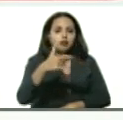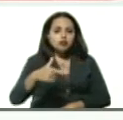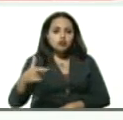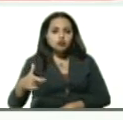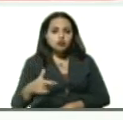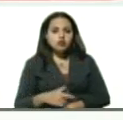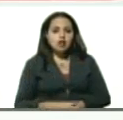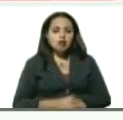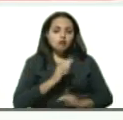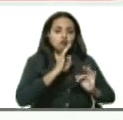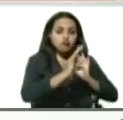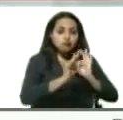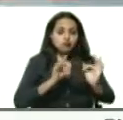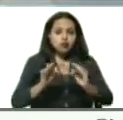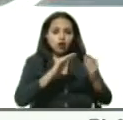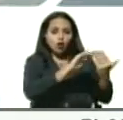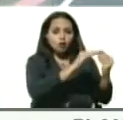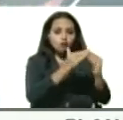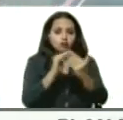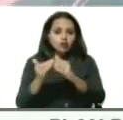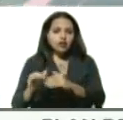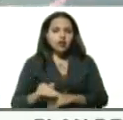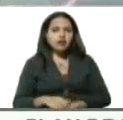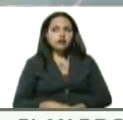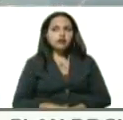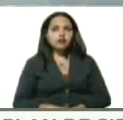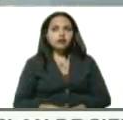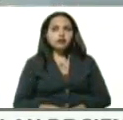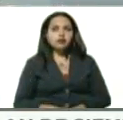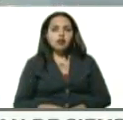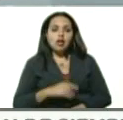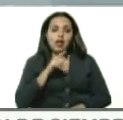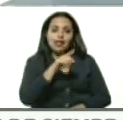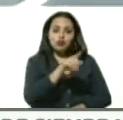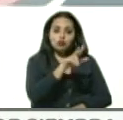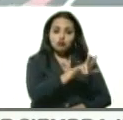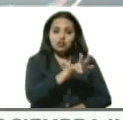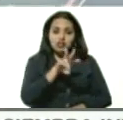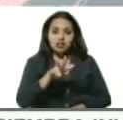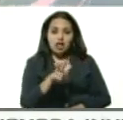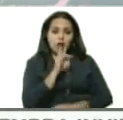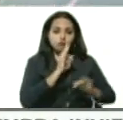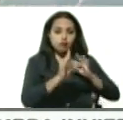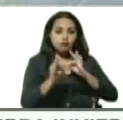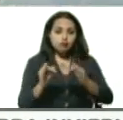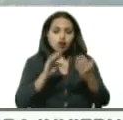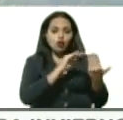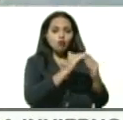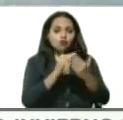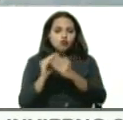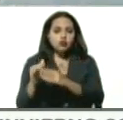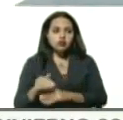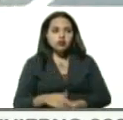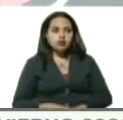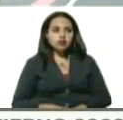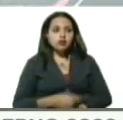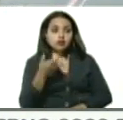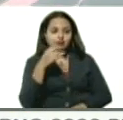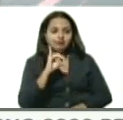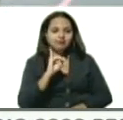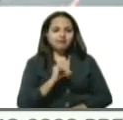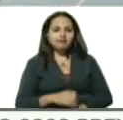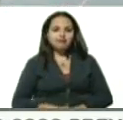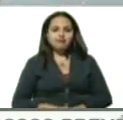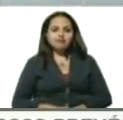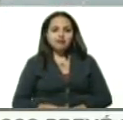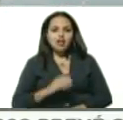transmisión comunitaria. Estos casos de transmisión comunitaria son del